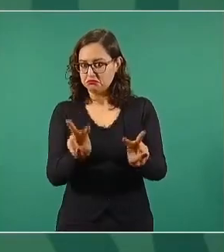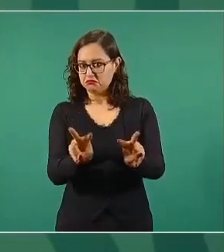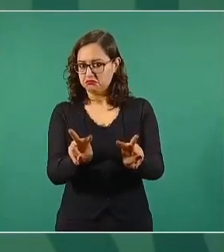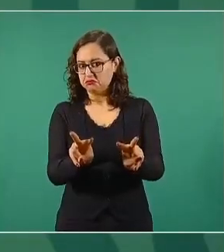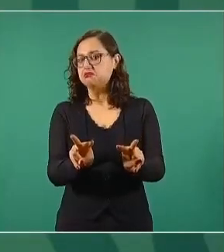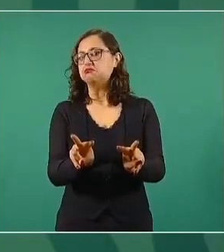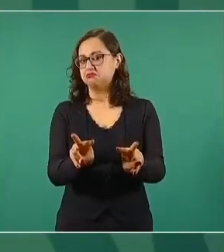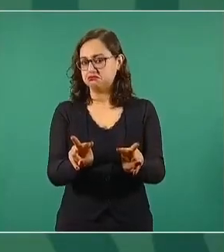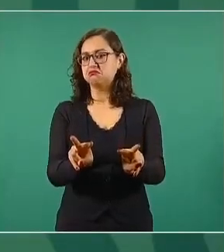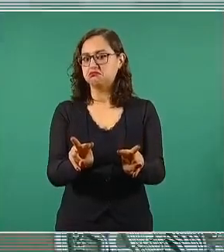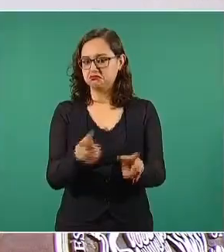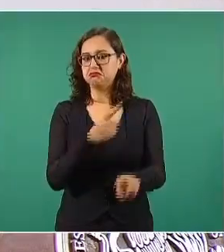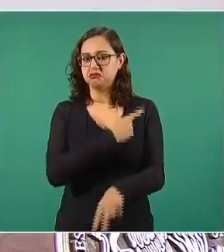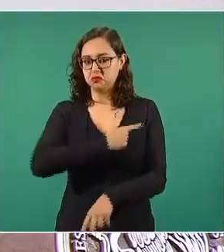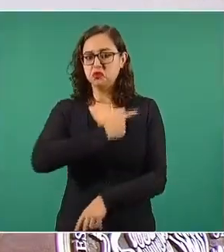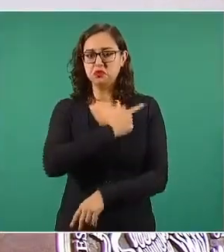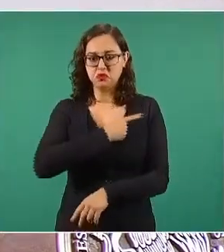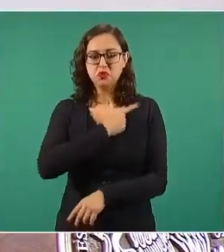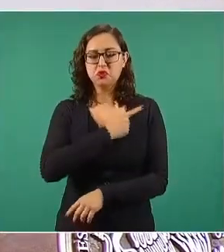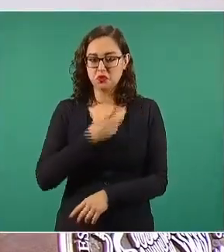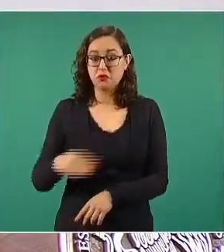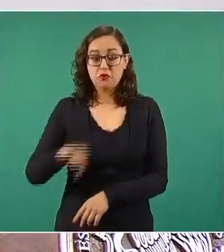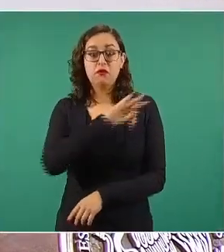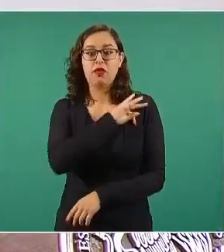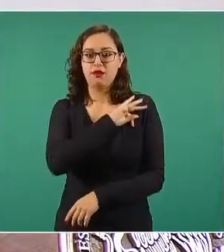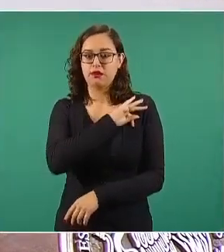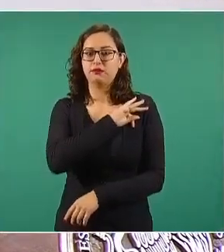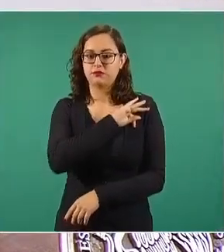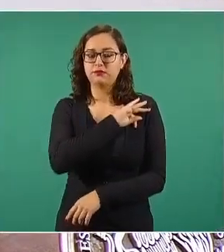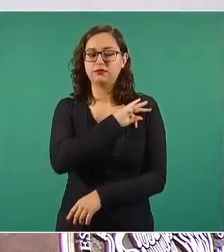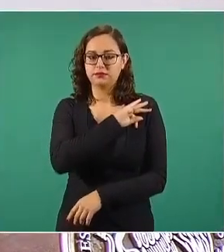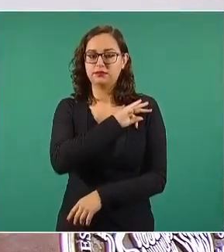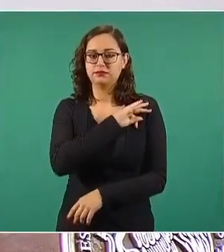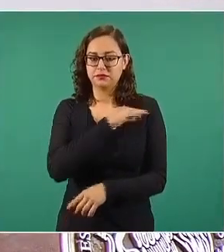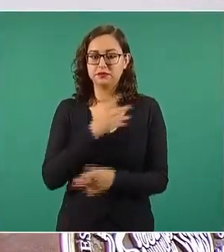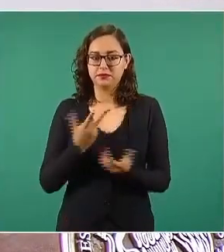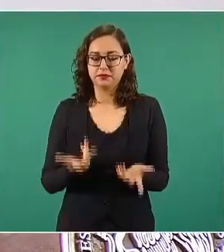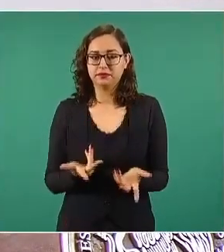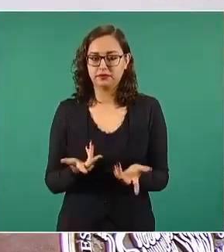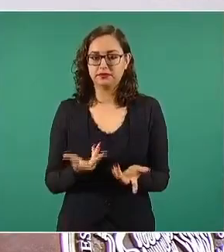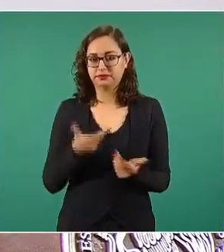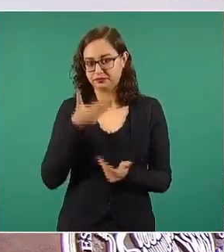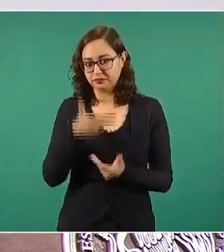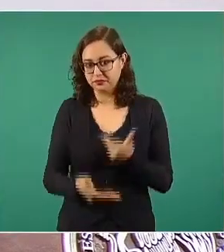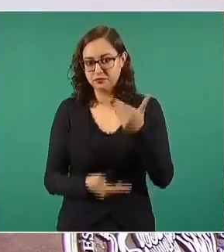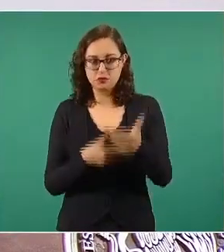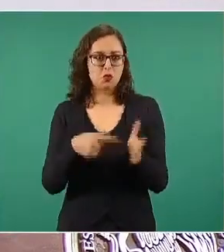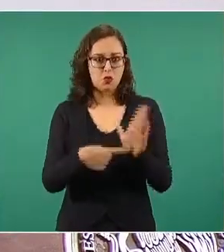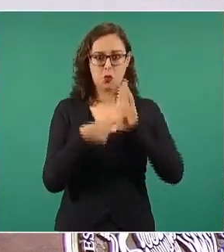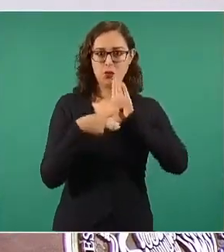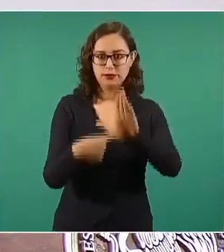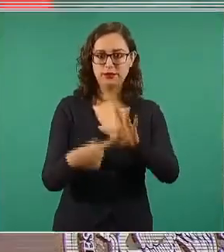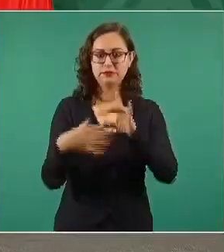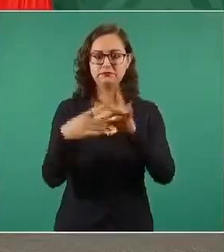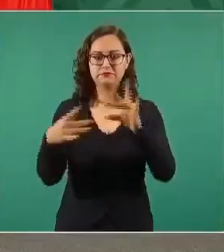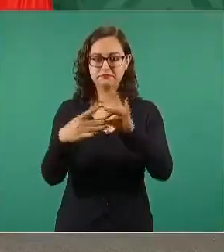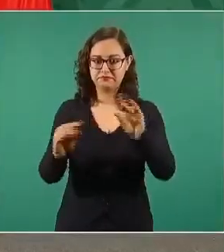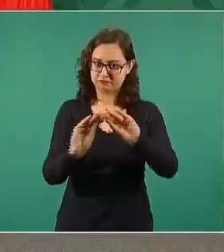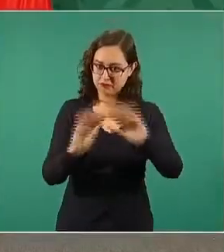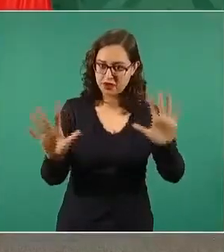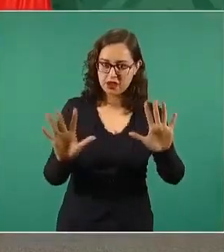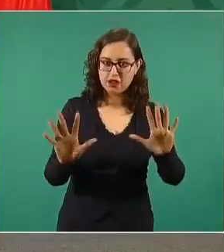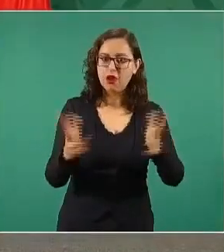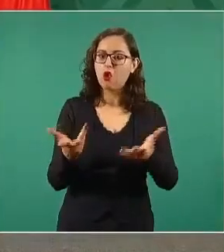porque eso significa que hay esperanzas con claridad, exponer las cosas y buscar